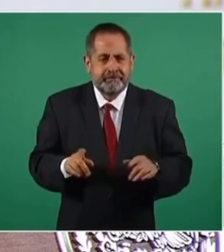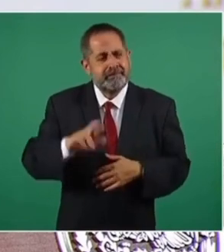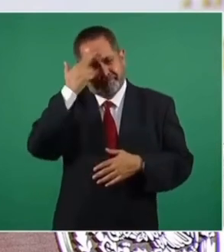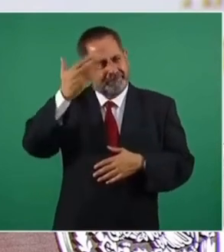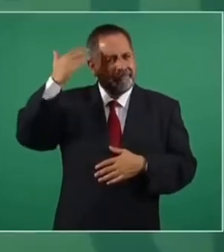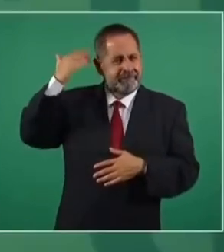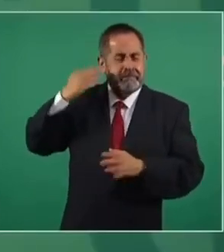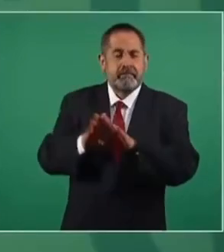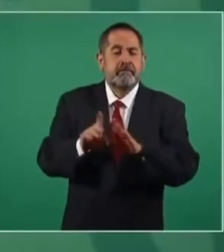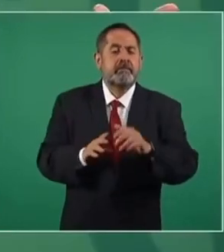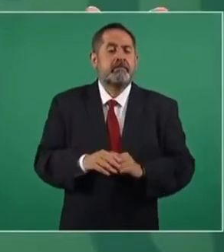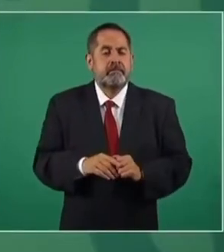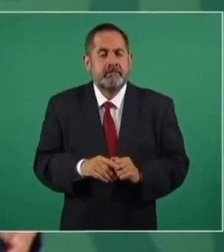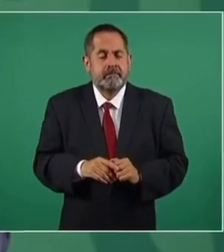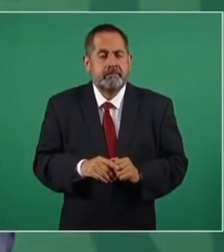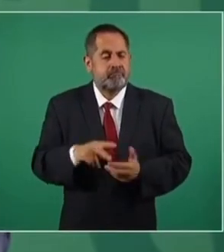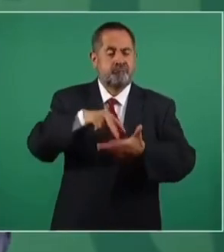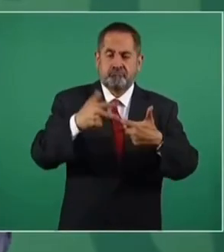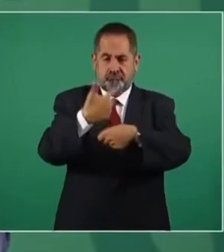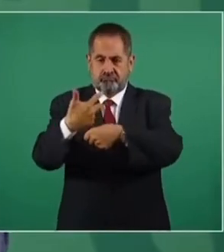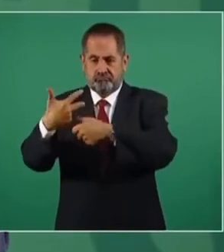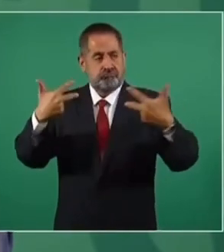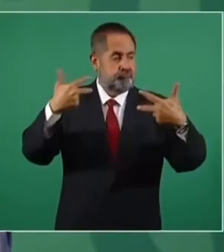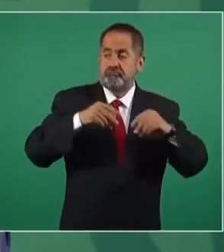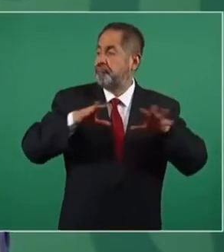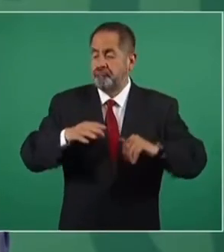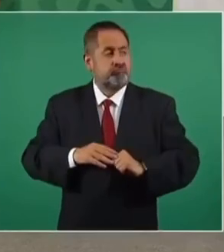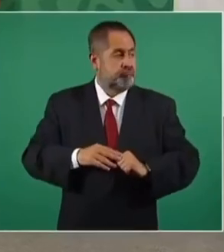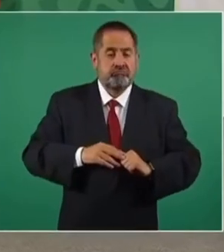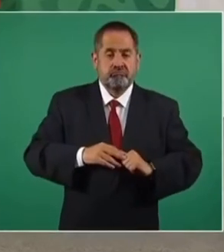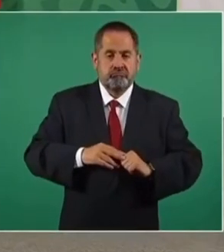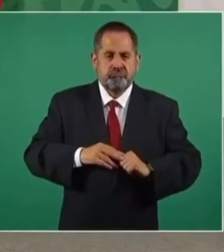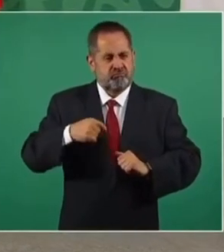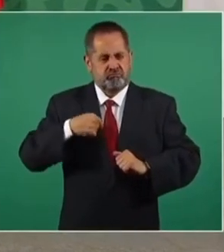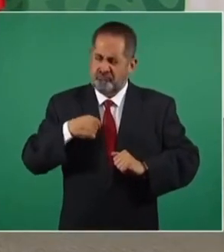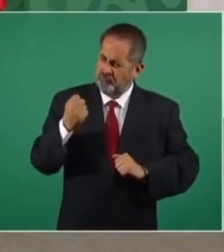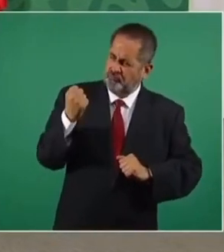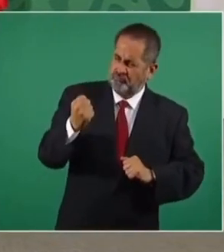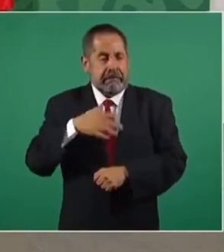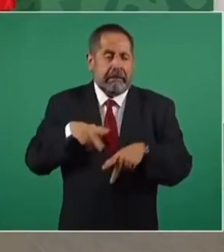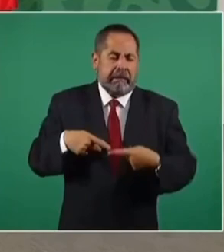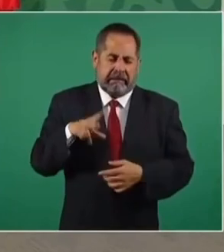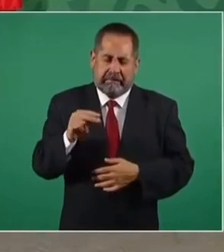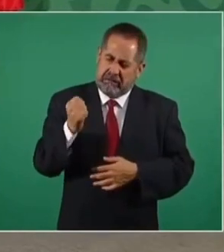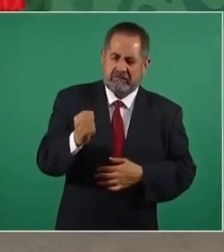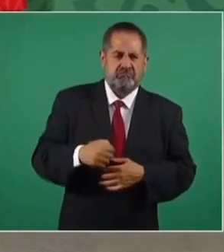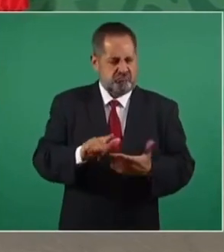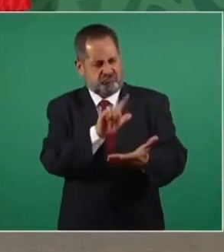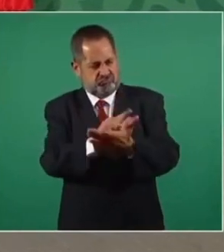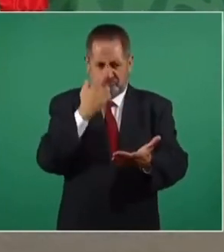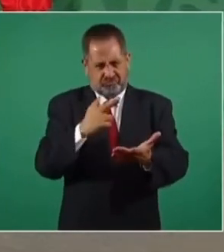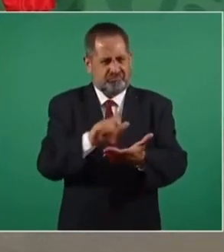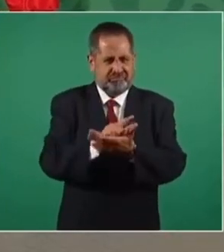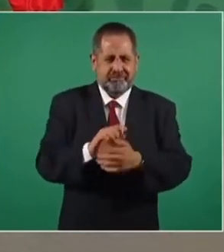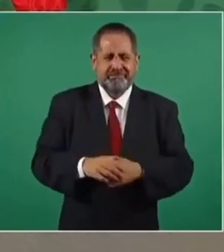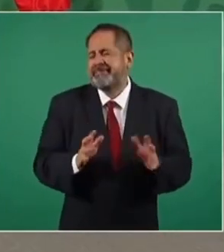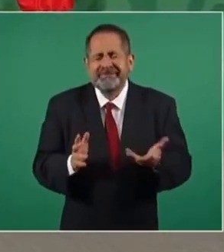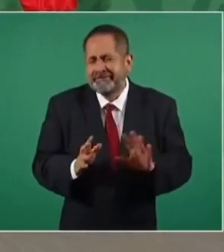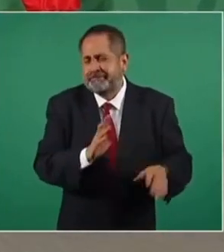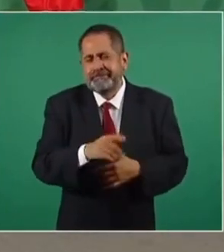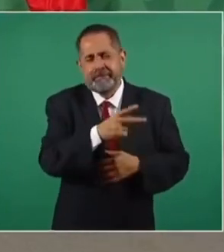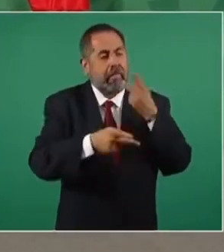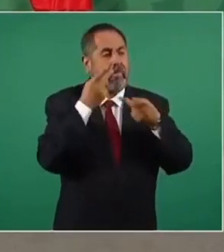¿Te acuerdan cómo era antes? Pues se ponían frente a las cámaras a decir, no me va a temblar la mano, la ley es la ley. No,